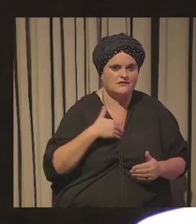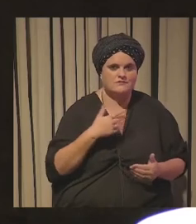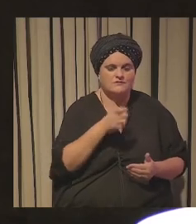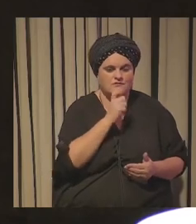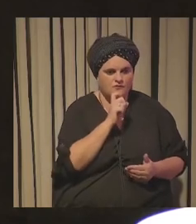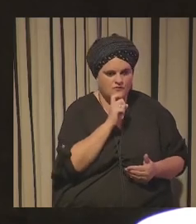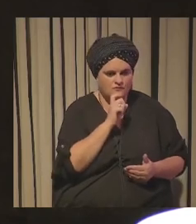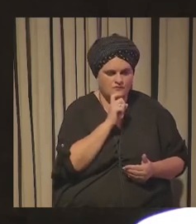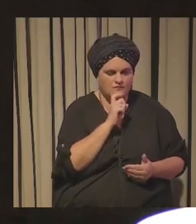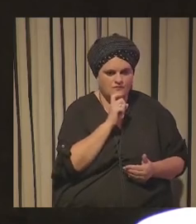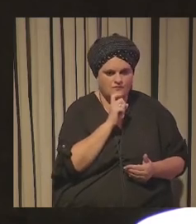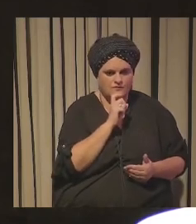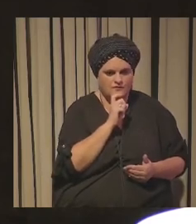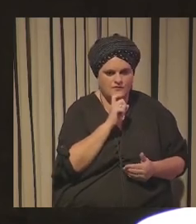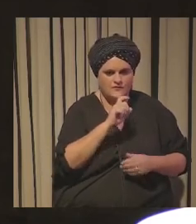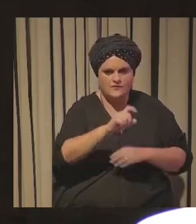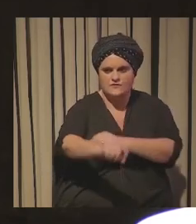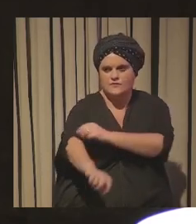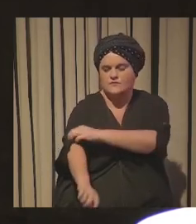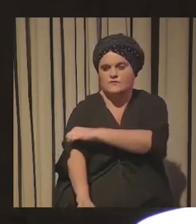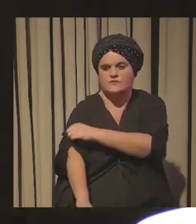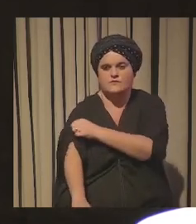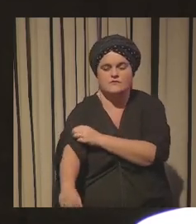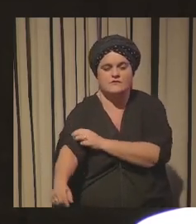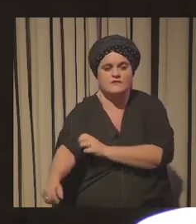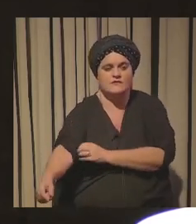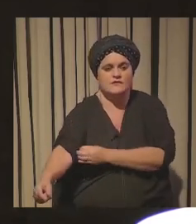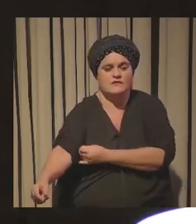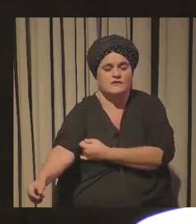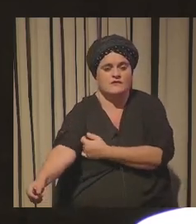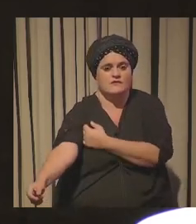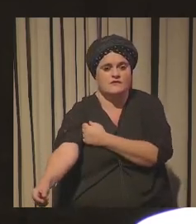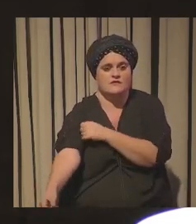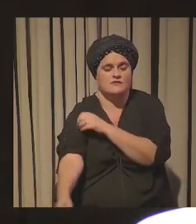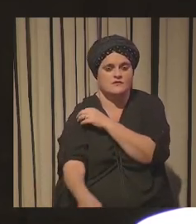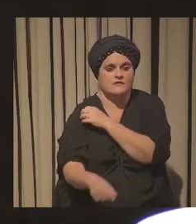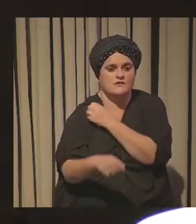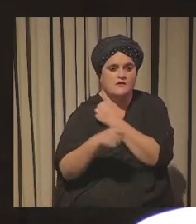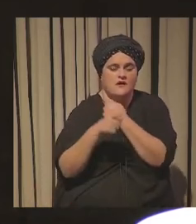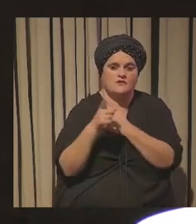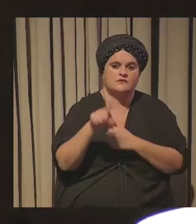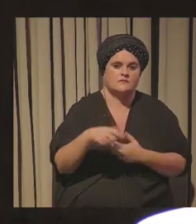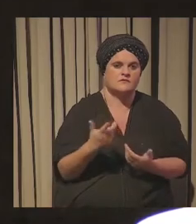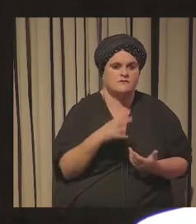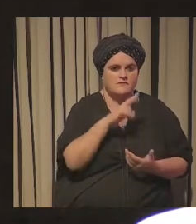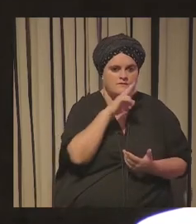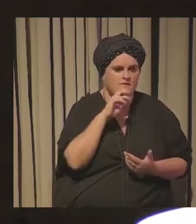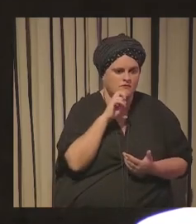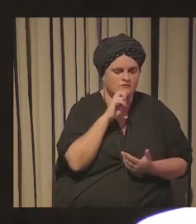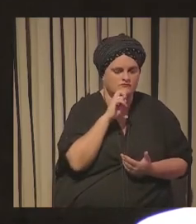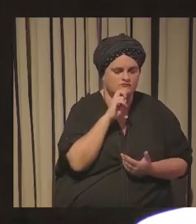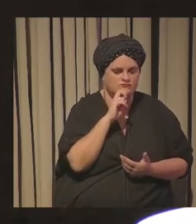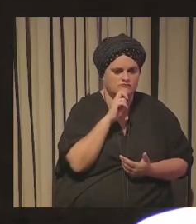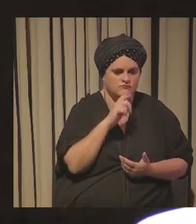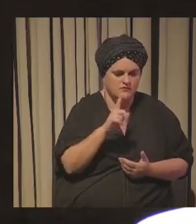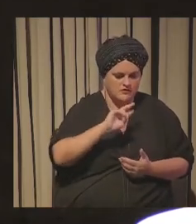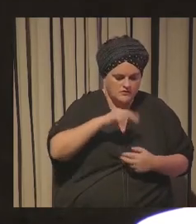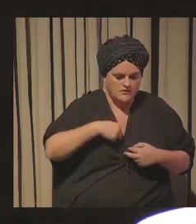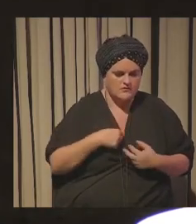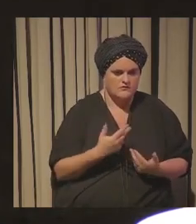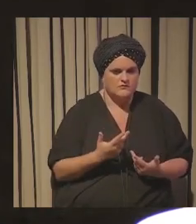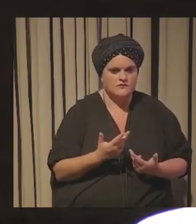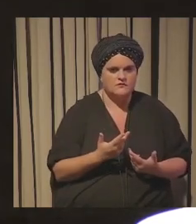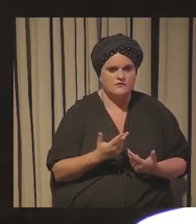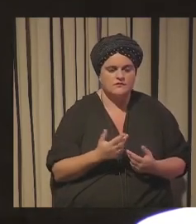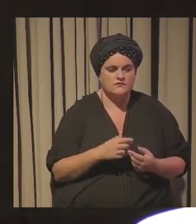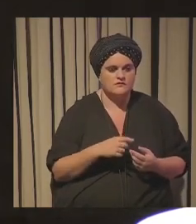futuros que están ocurriendo entonces bueno ahí también hay un elemento de valor yo creo esas son